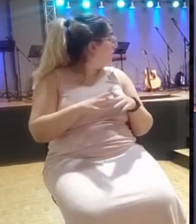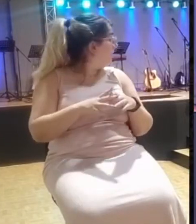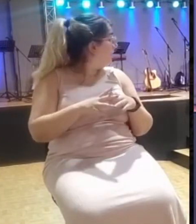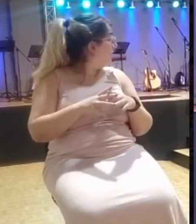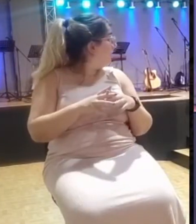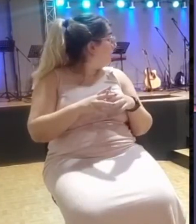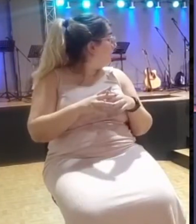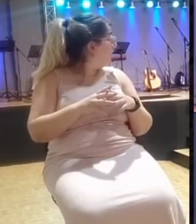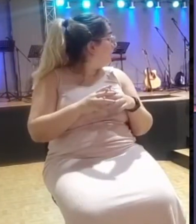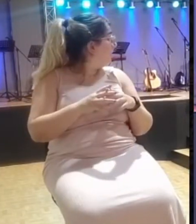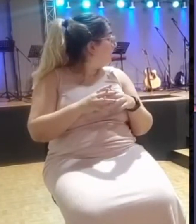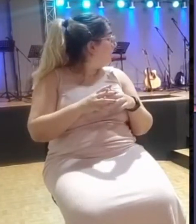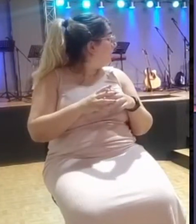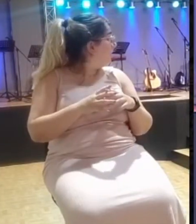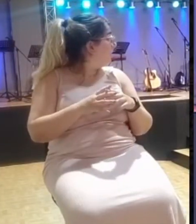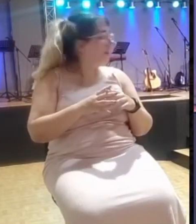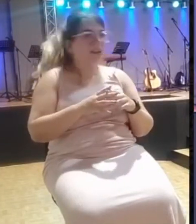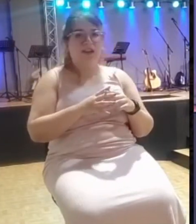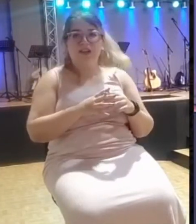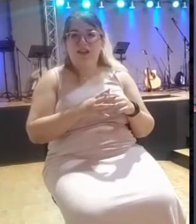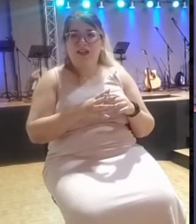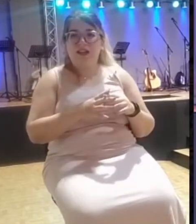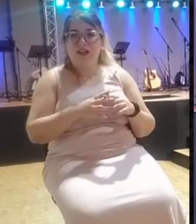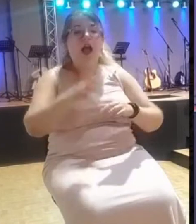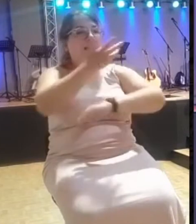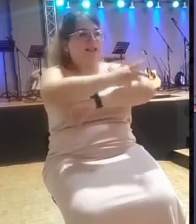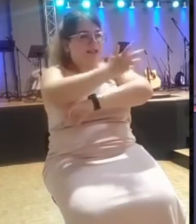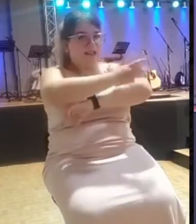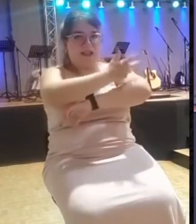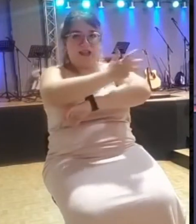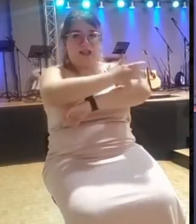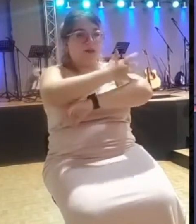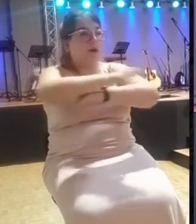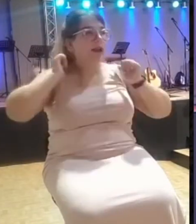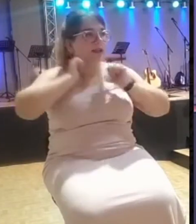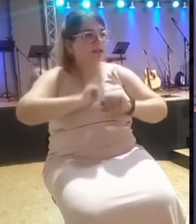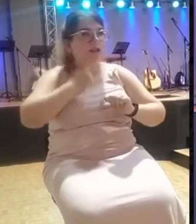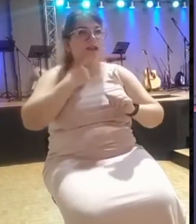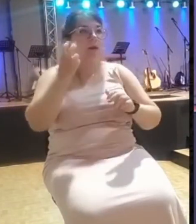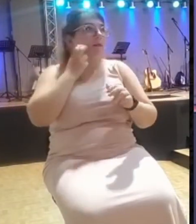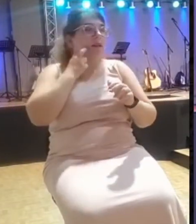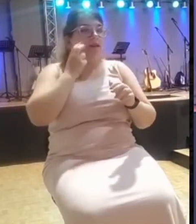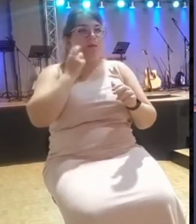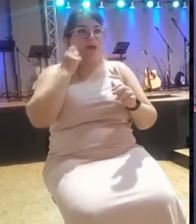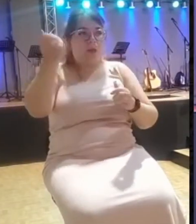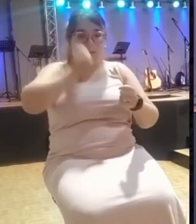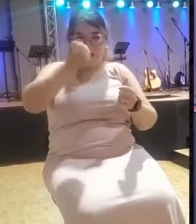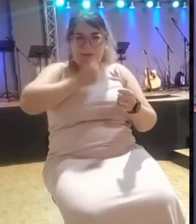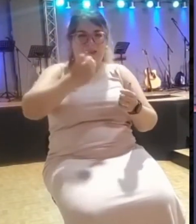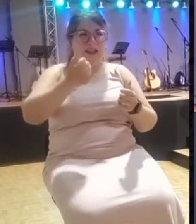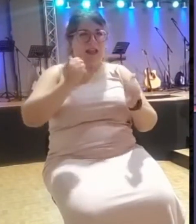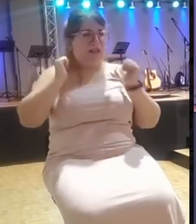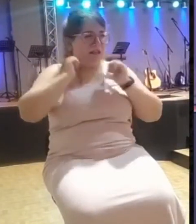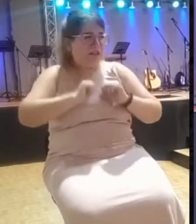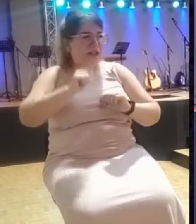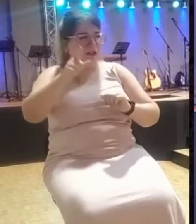y qué pasa, qué pasa, Señor, mira, nos van a matar. Y dice, calla, hombre, que son más los que están con